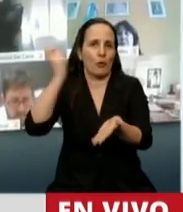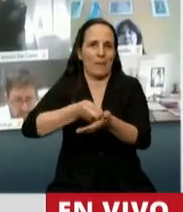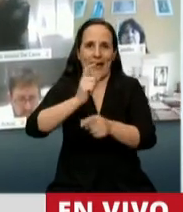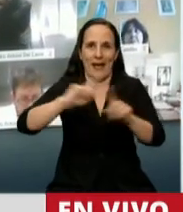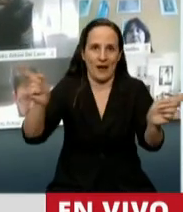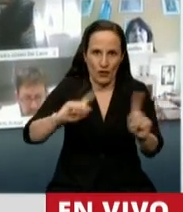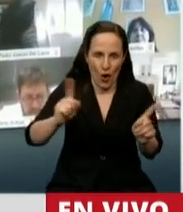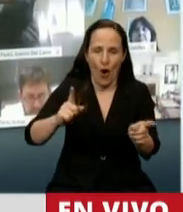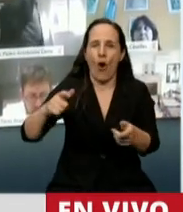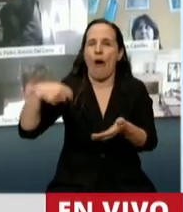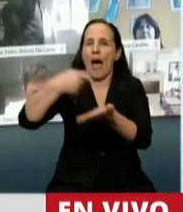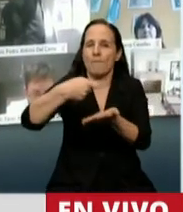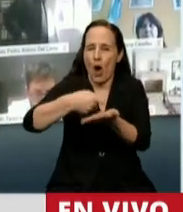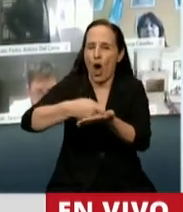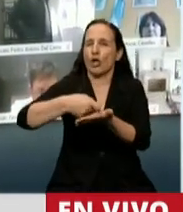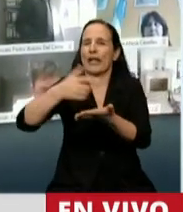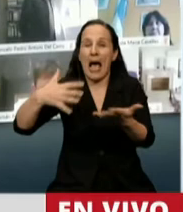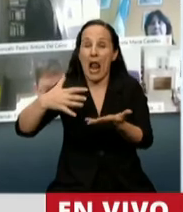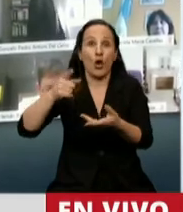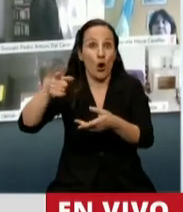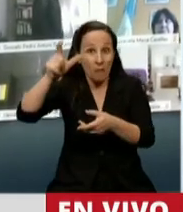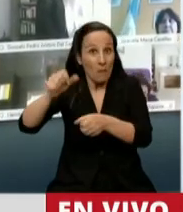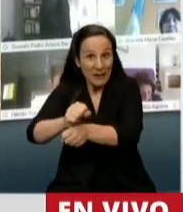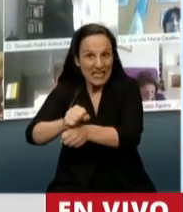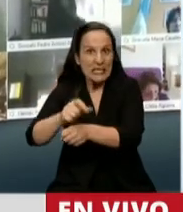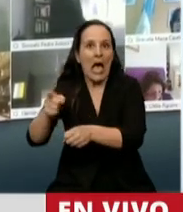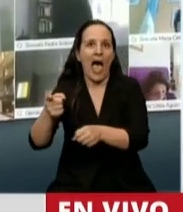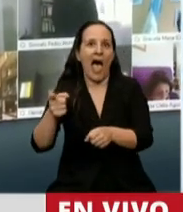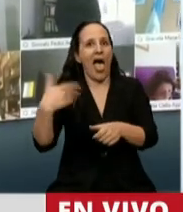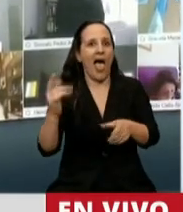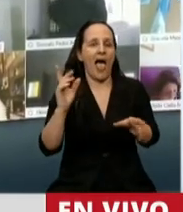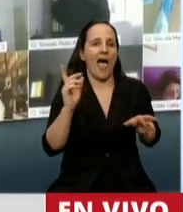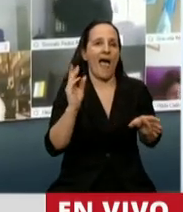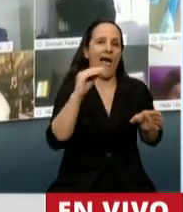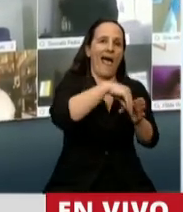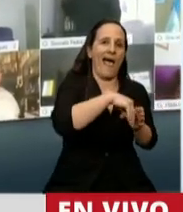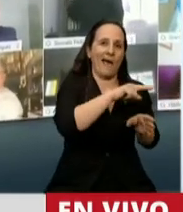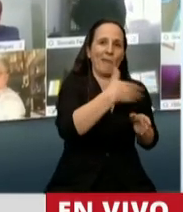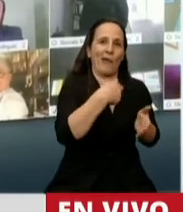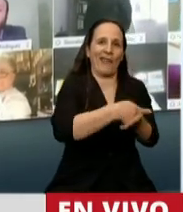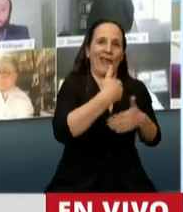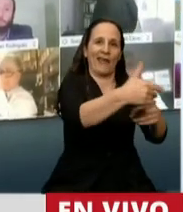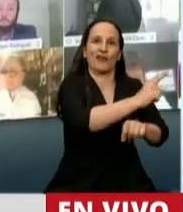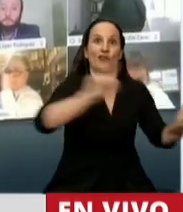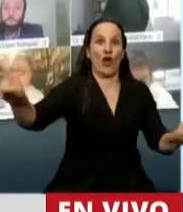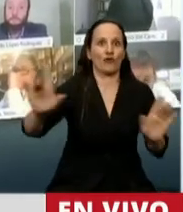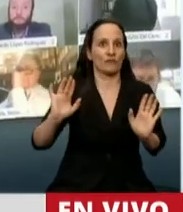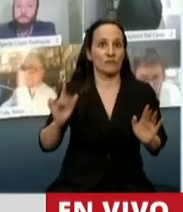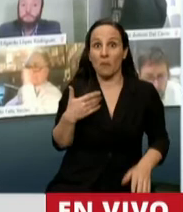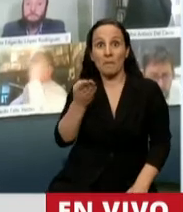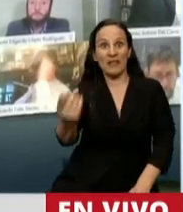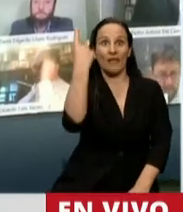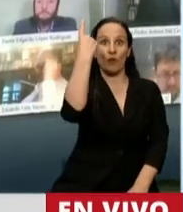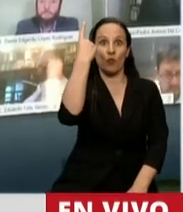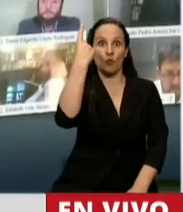combustibles y los aportes patronales, no puedan hacer uso de esta moratoria. Es una sola cosa lo que le pedimos. La